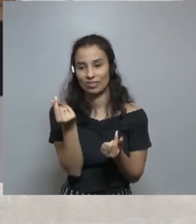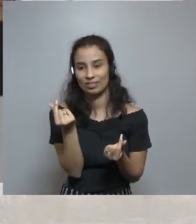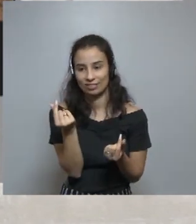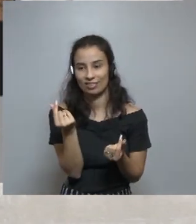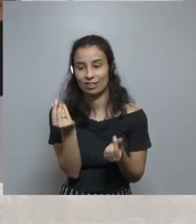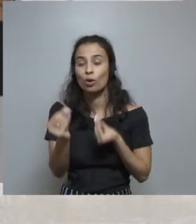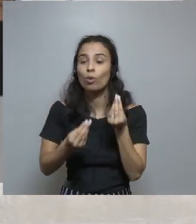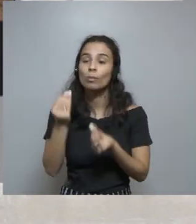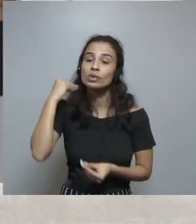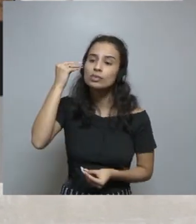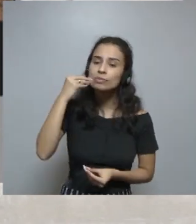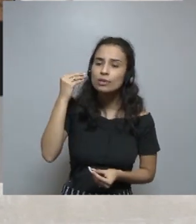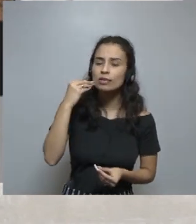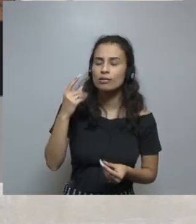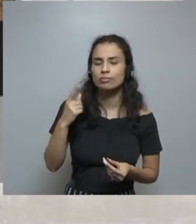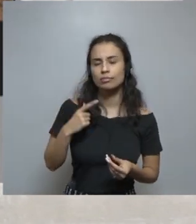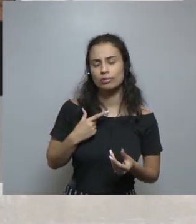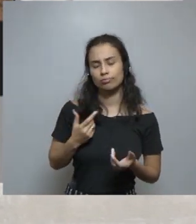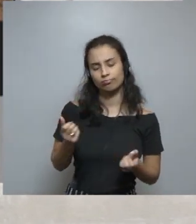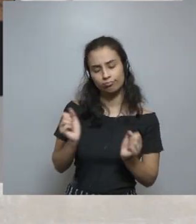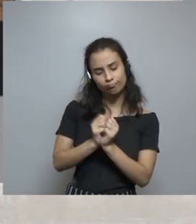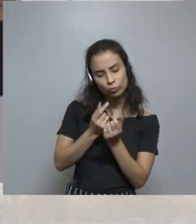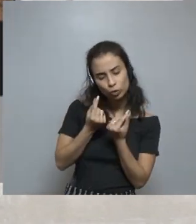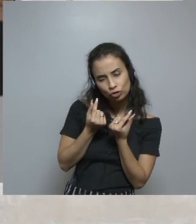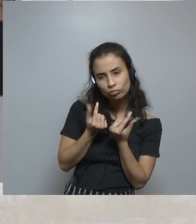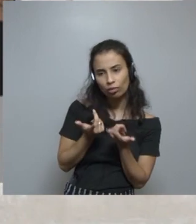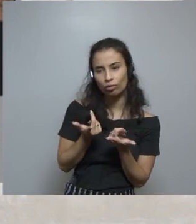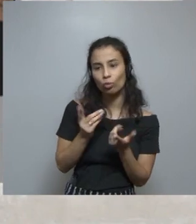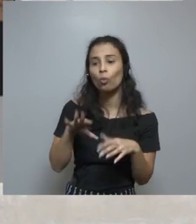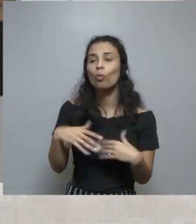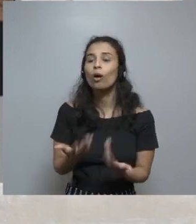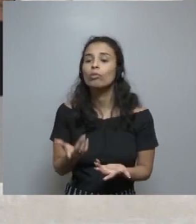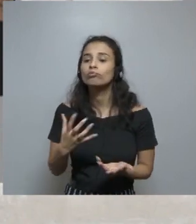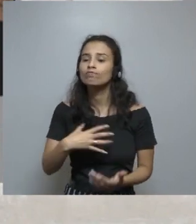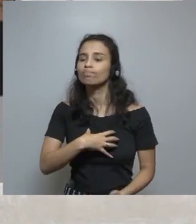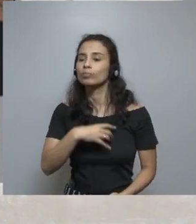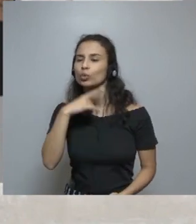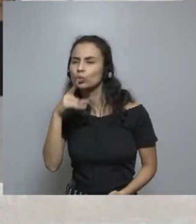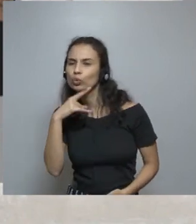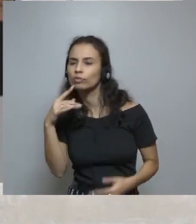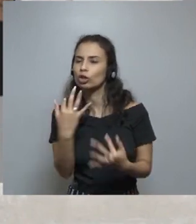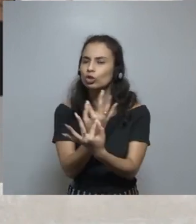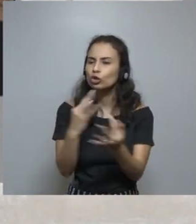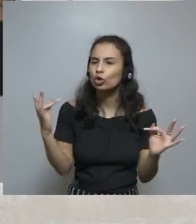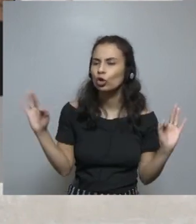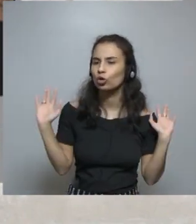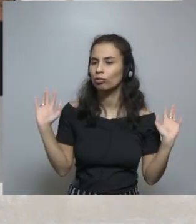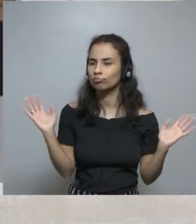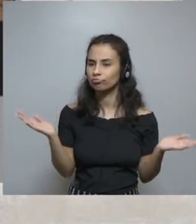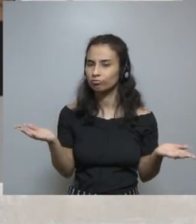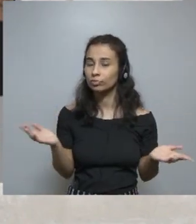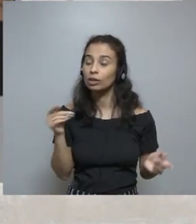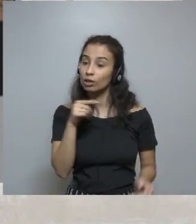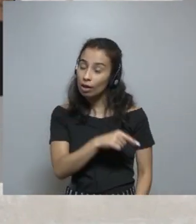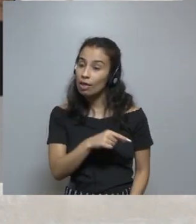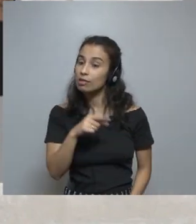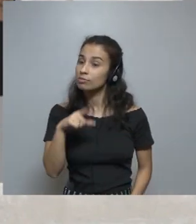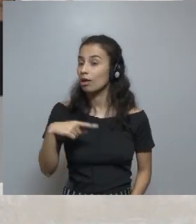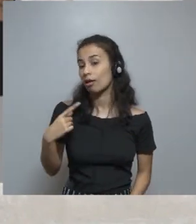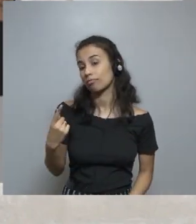contaran cómo manejaban su dinero, cuáles eran sus dolores, cuáles eran sus preocupaciones.